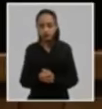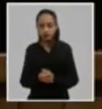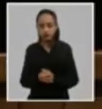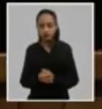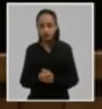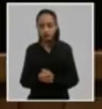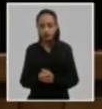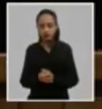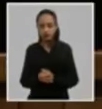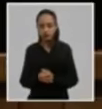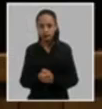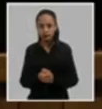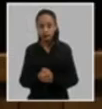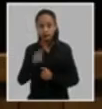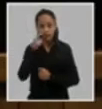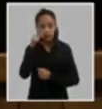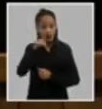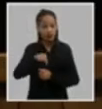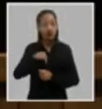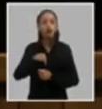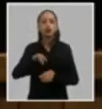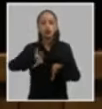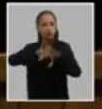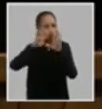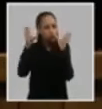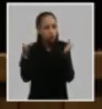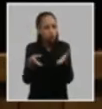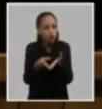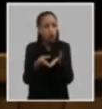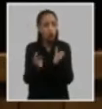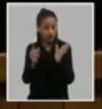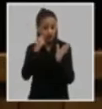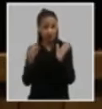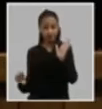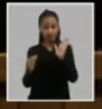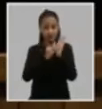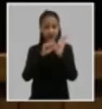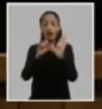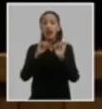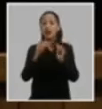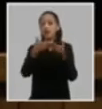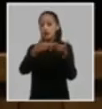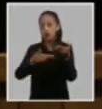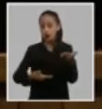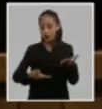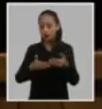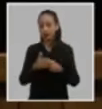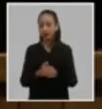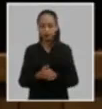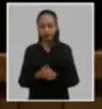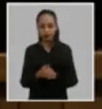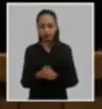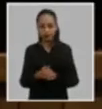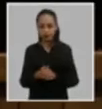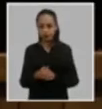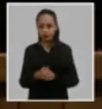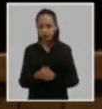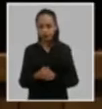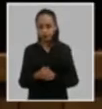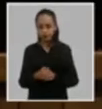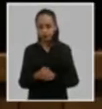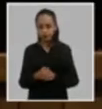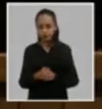que contiene el informe presentado con los cuales en general se coincidió